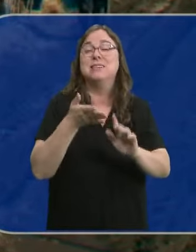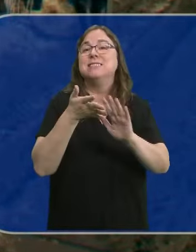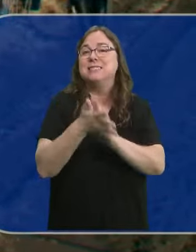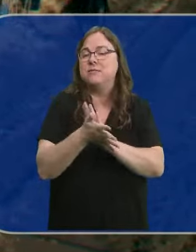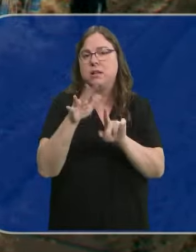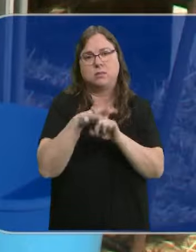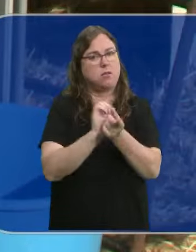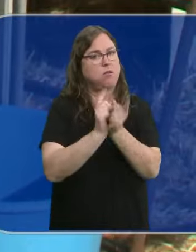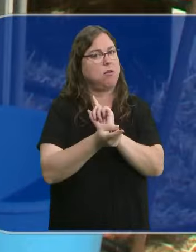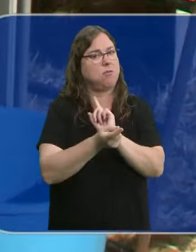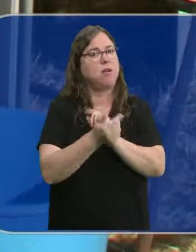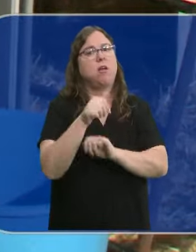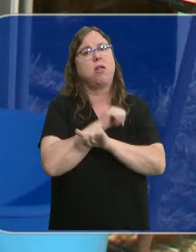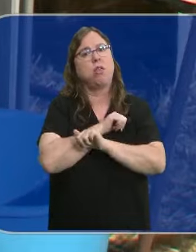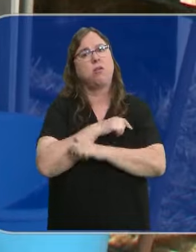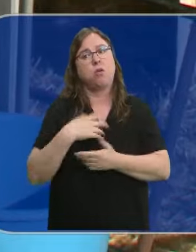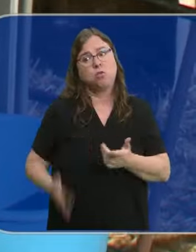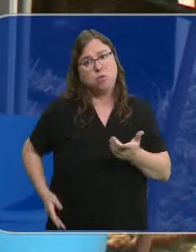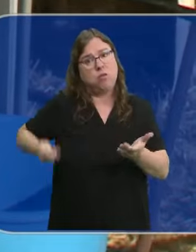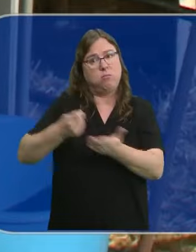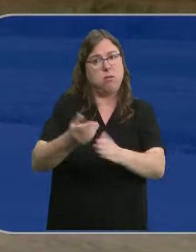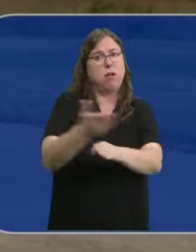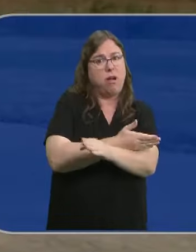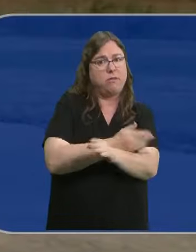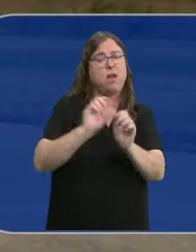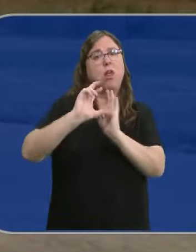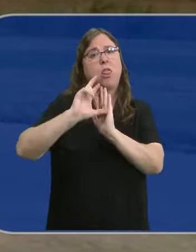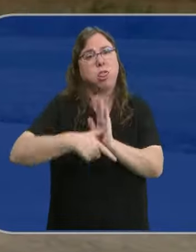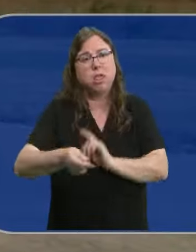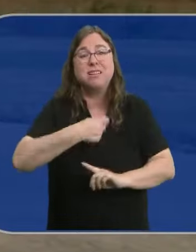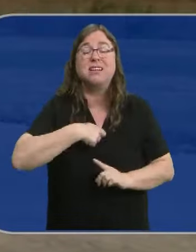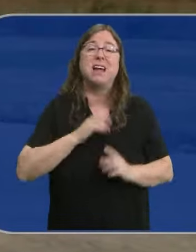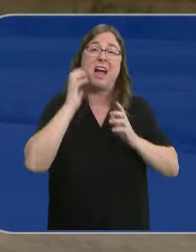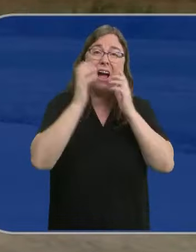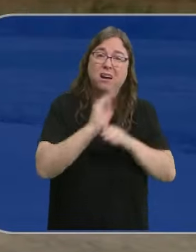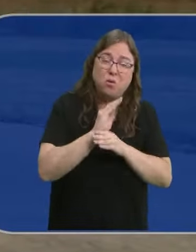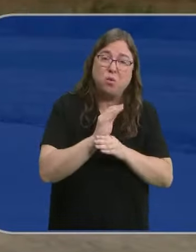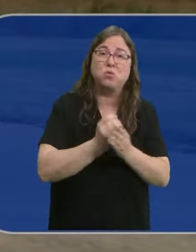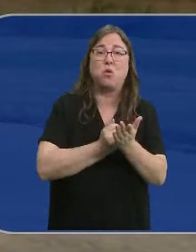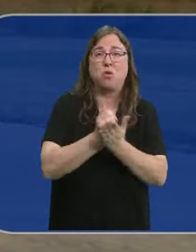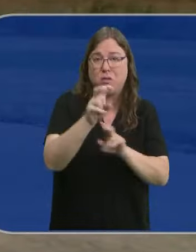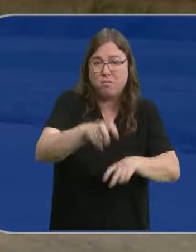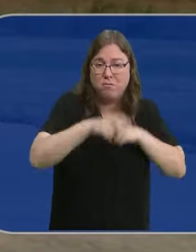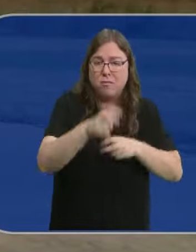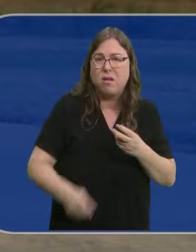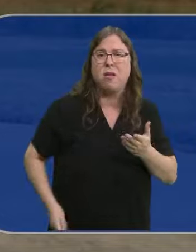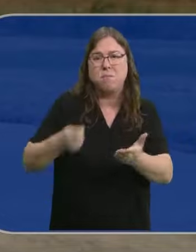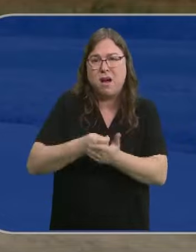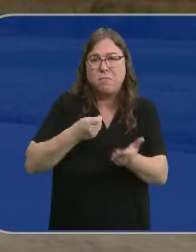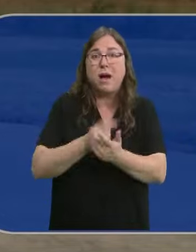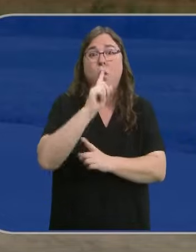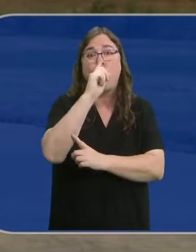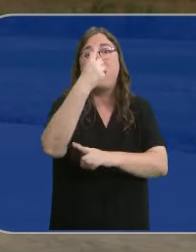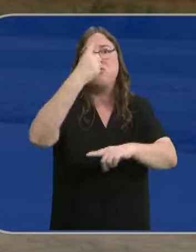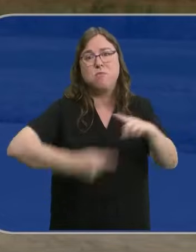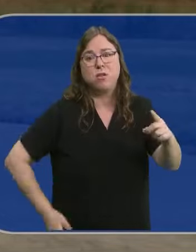esta situación se modifique y dejen de ser ellos los que adelanten el dinero. El agricultor y ganadero está financiando directamente durante un año y